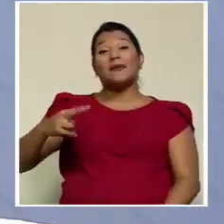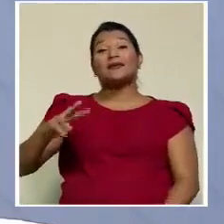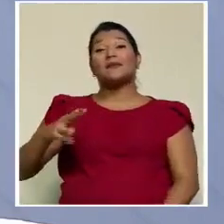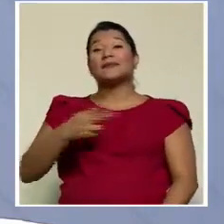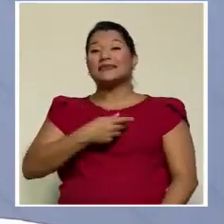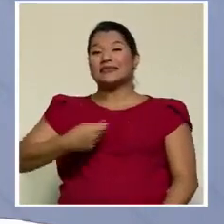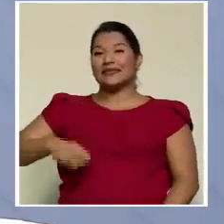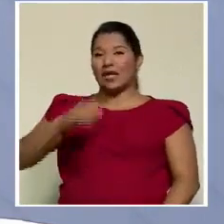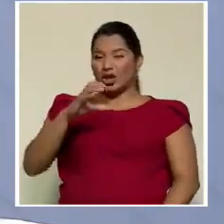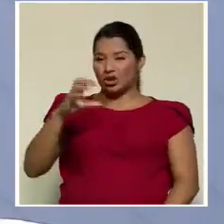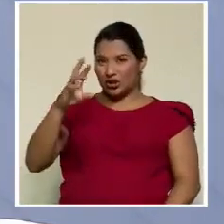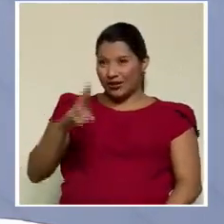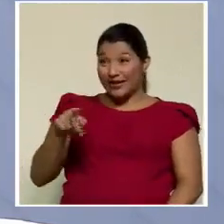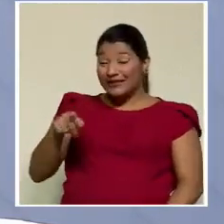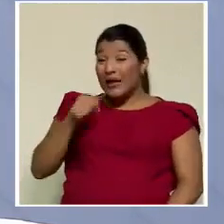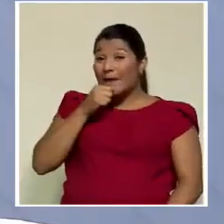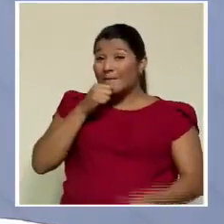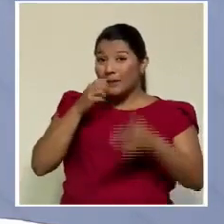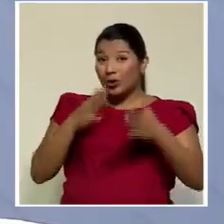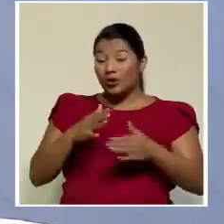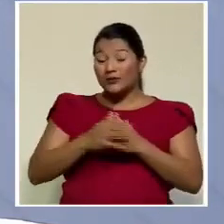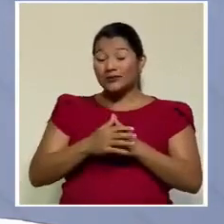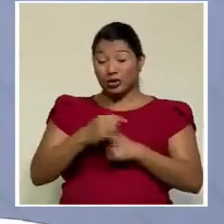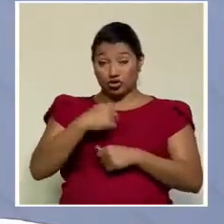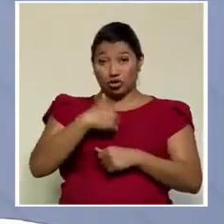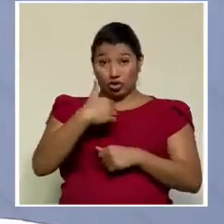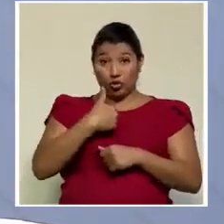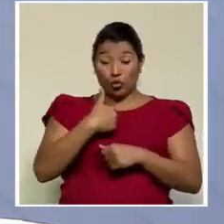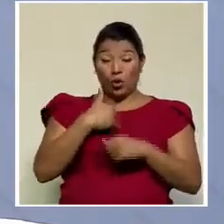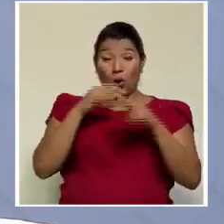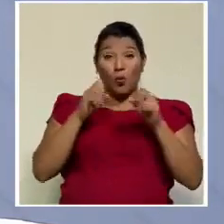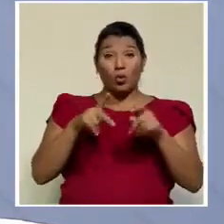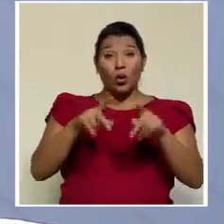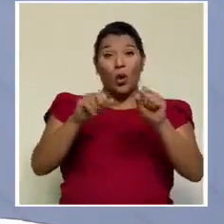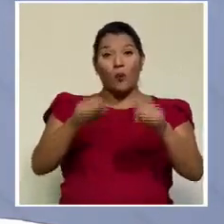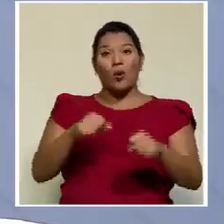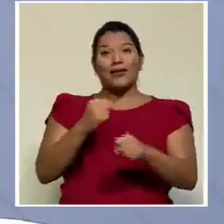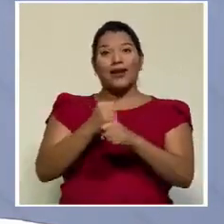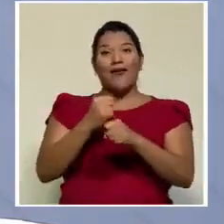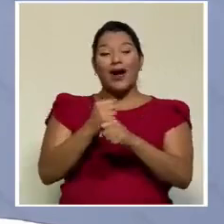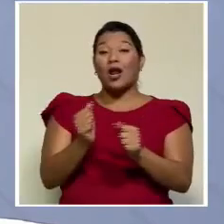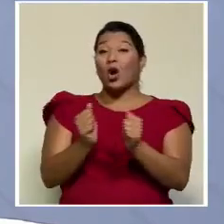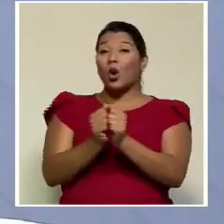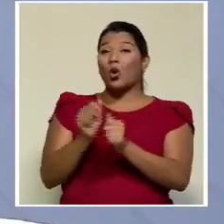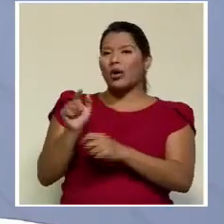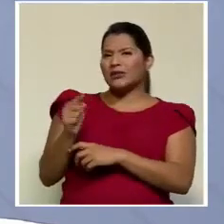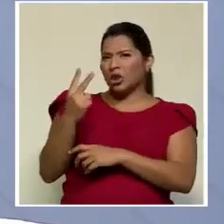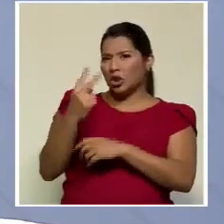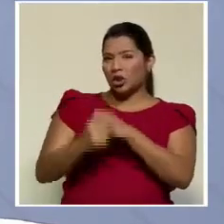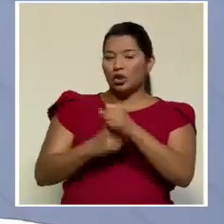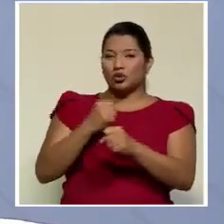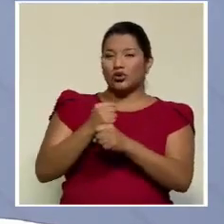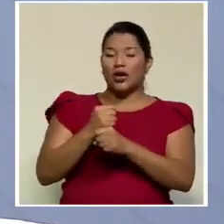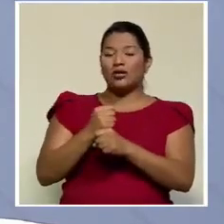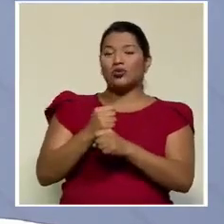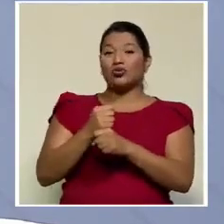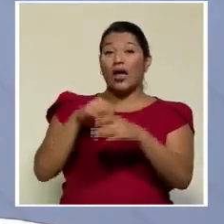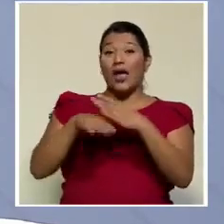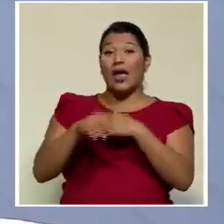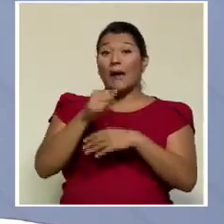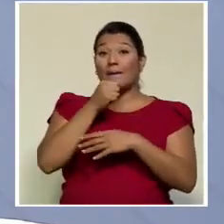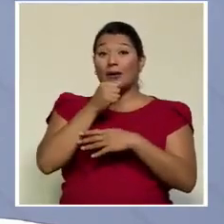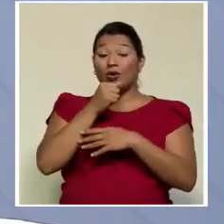que es una periodista. Yo tuve la oportunidad de trabajar con ella un par de años en